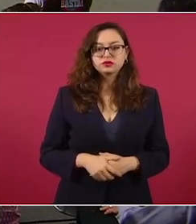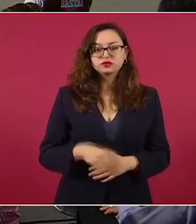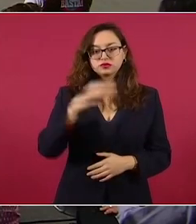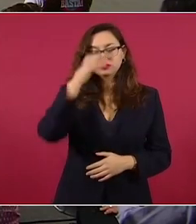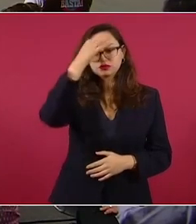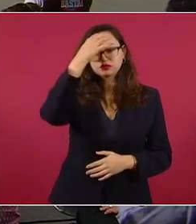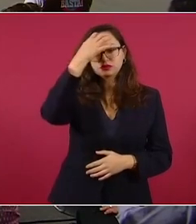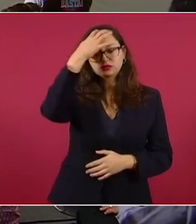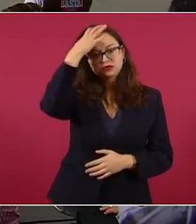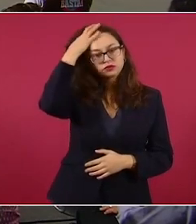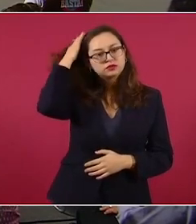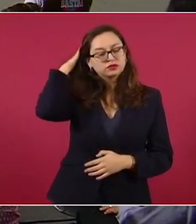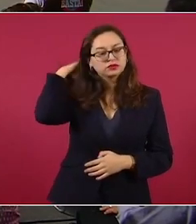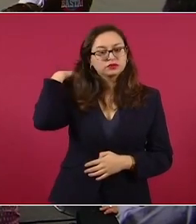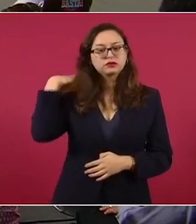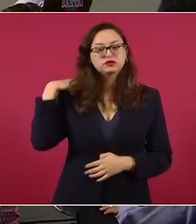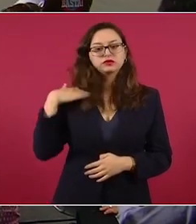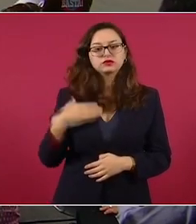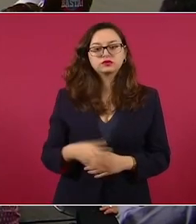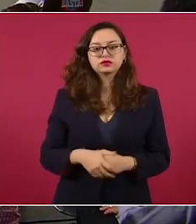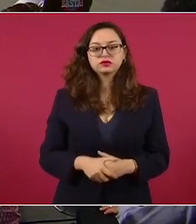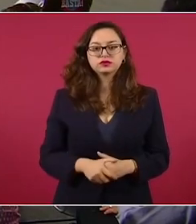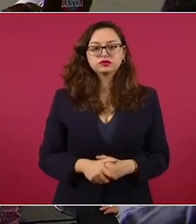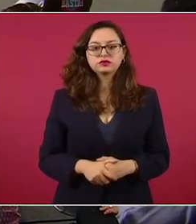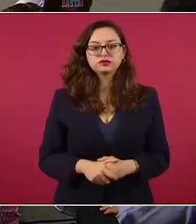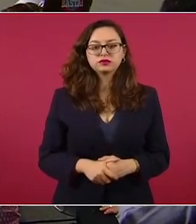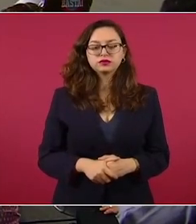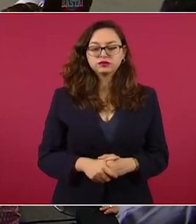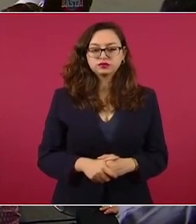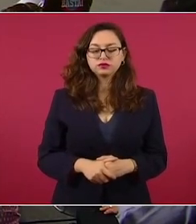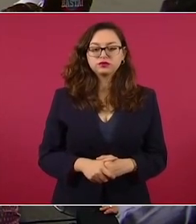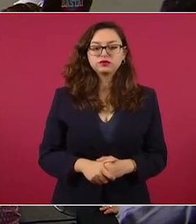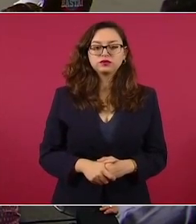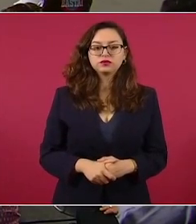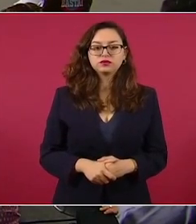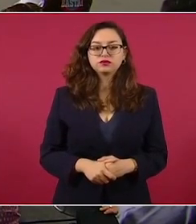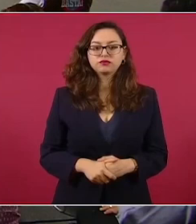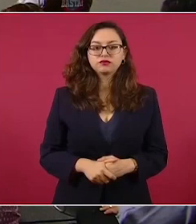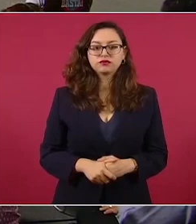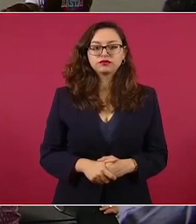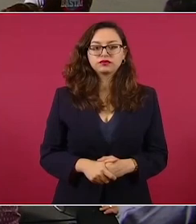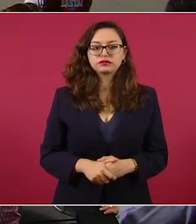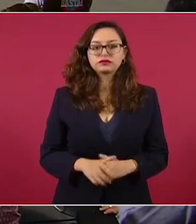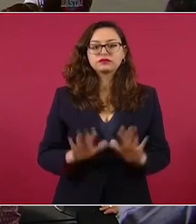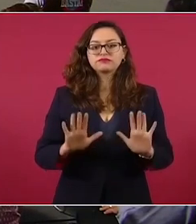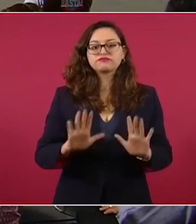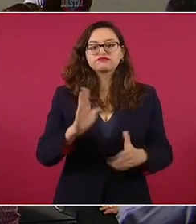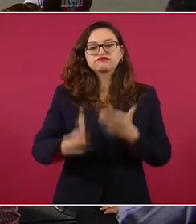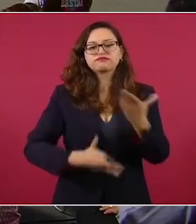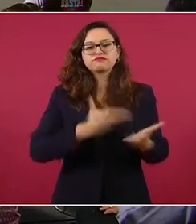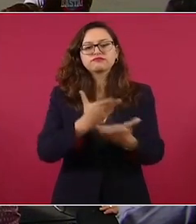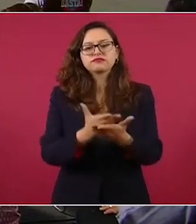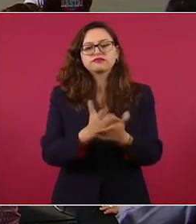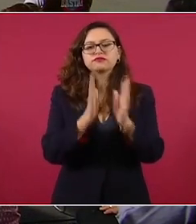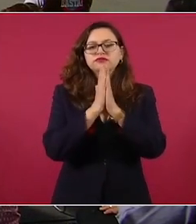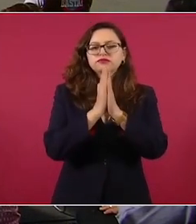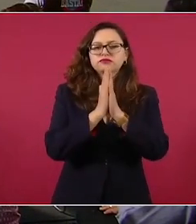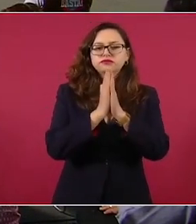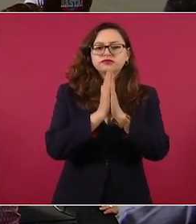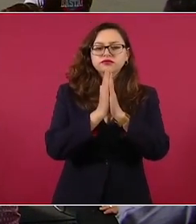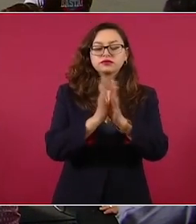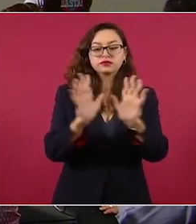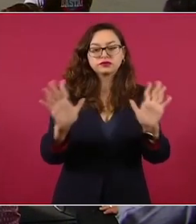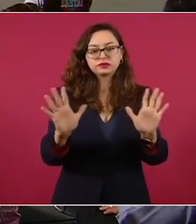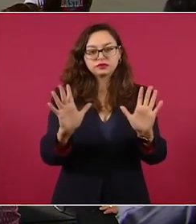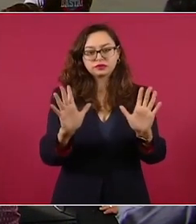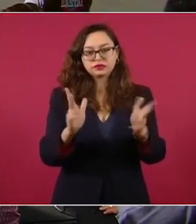Nada más pedir aquí que cuidemos a la señora, que tiene todo